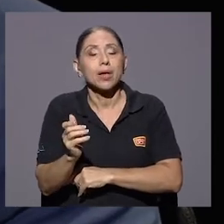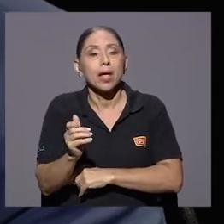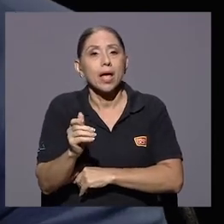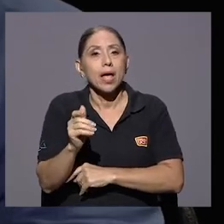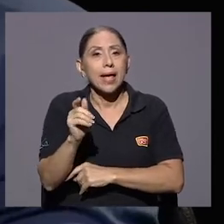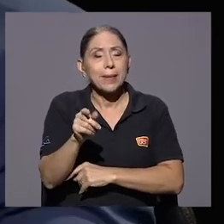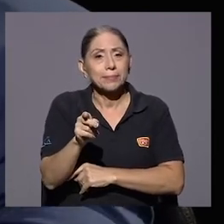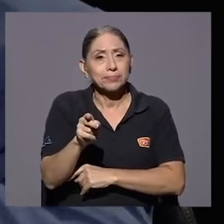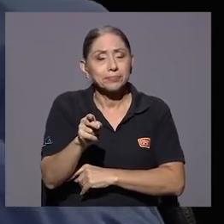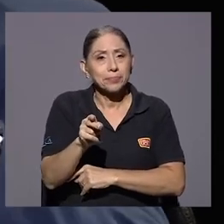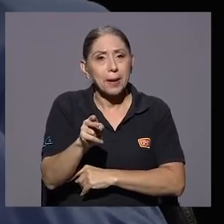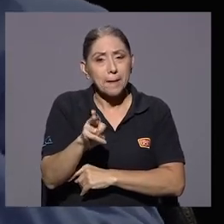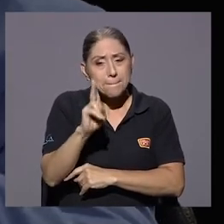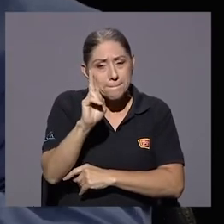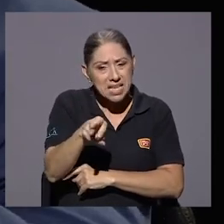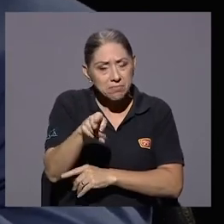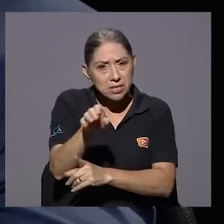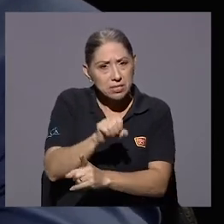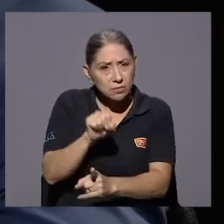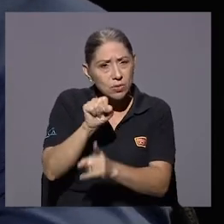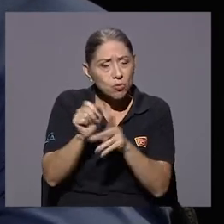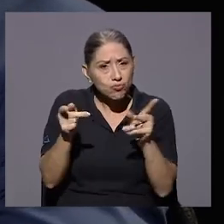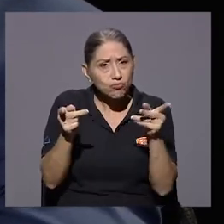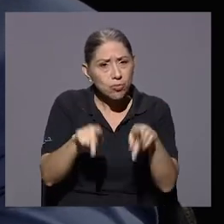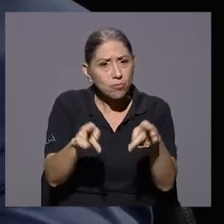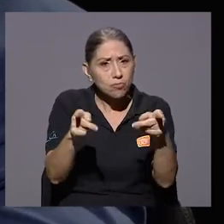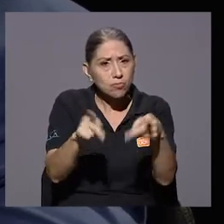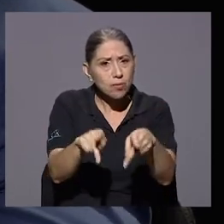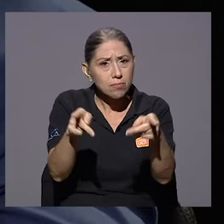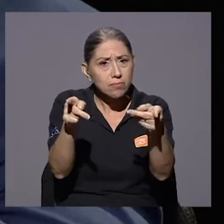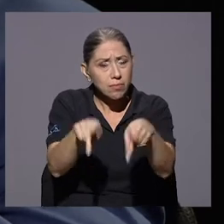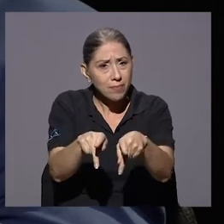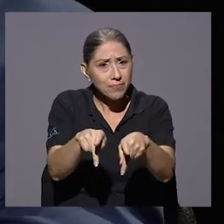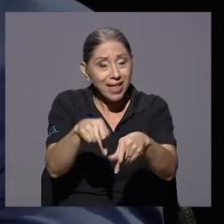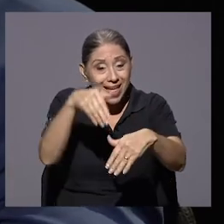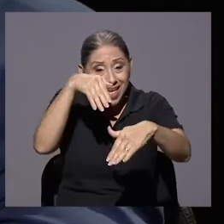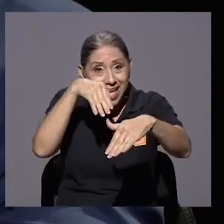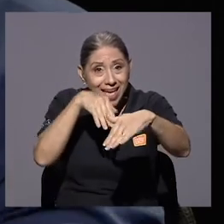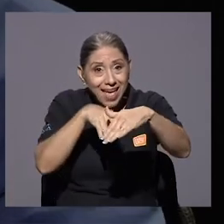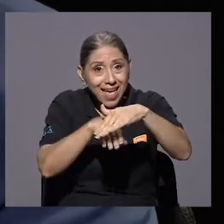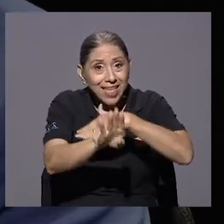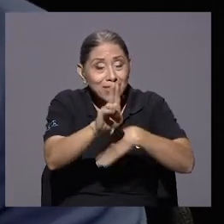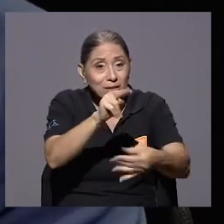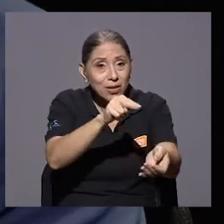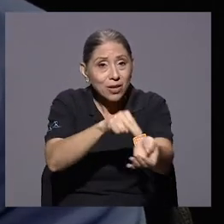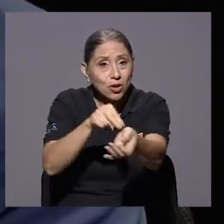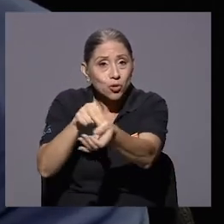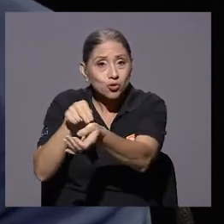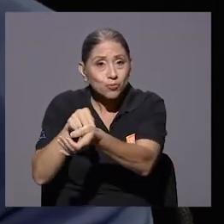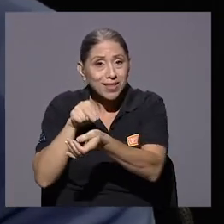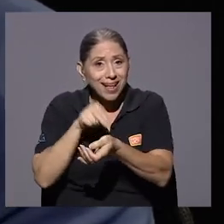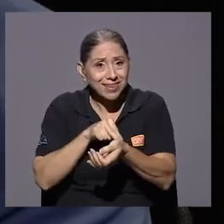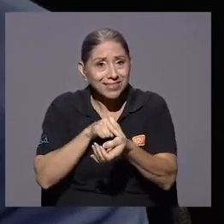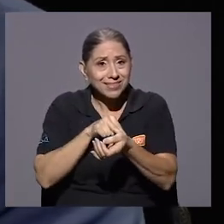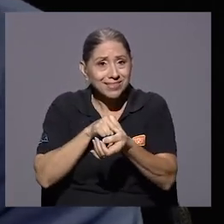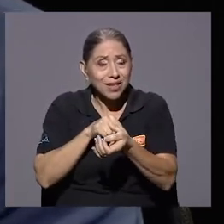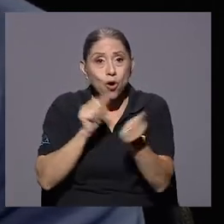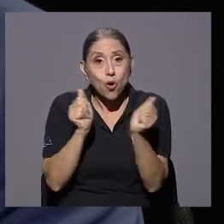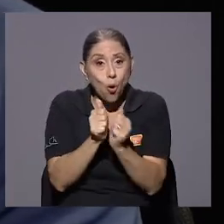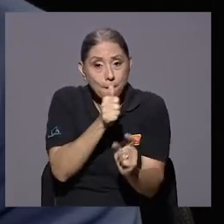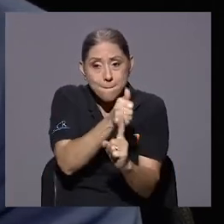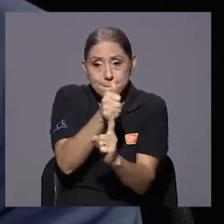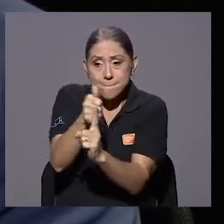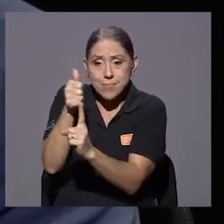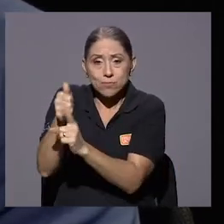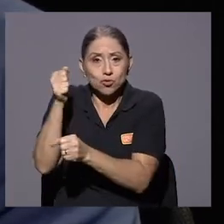la misma dinámica estaba sucediendo en Tamuros, en los hospitales, con relación a los trabajadores.